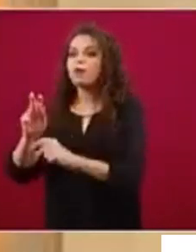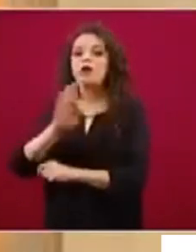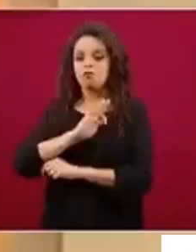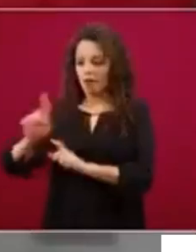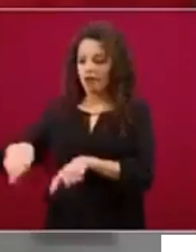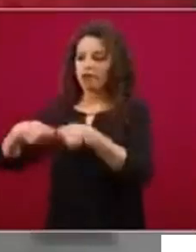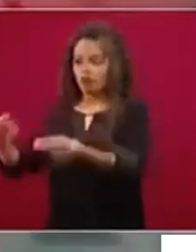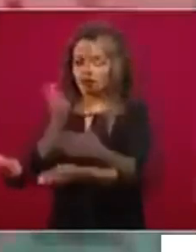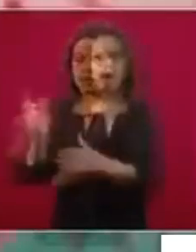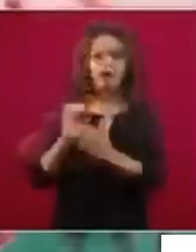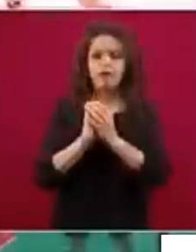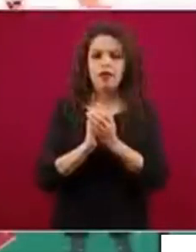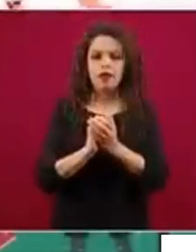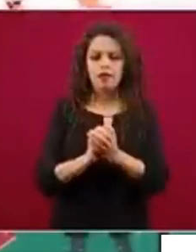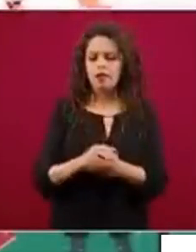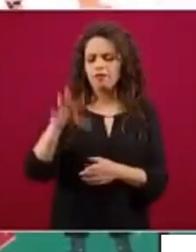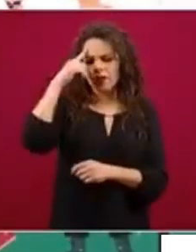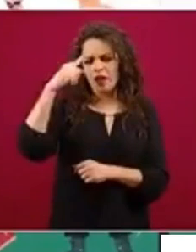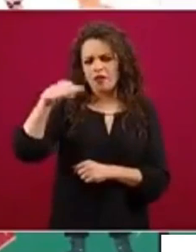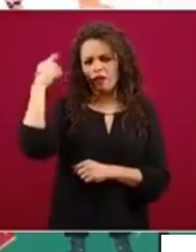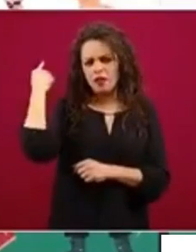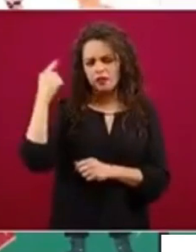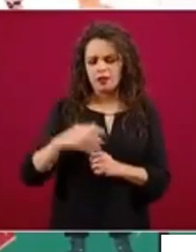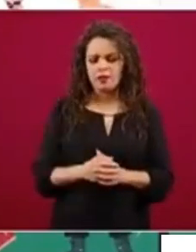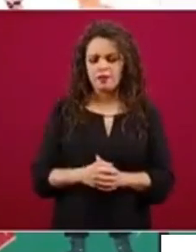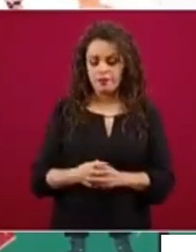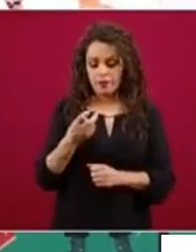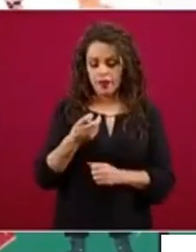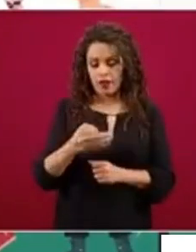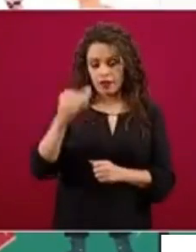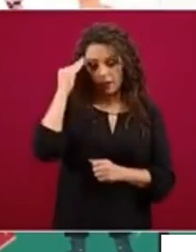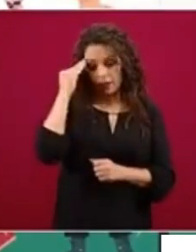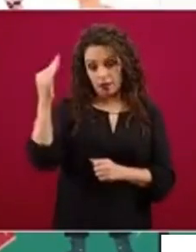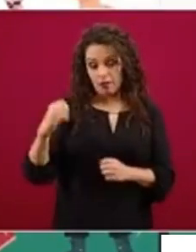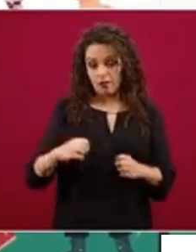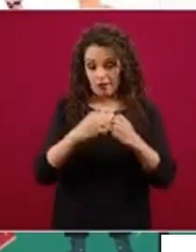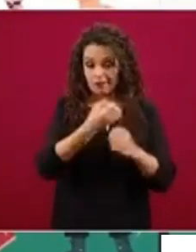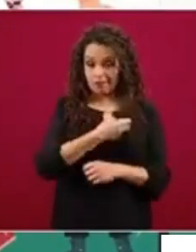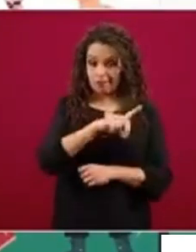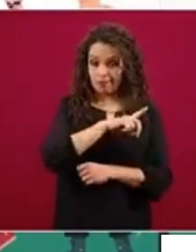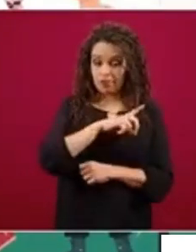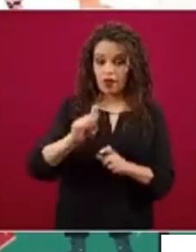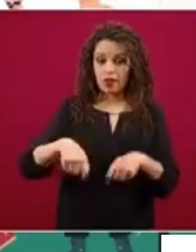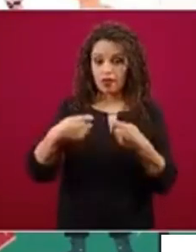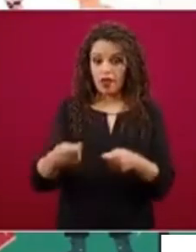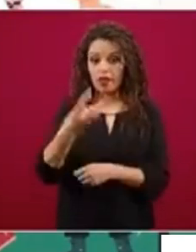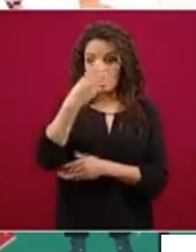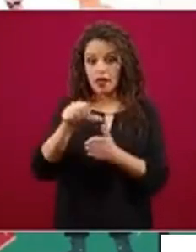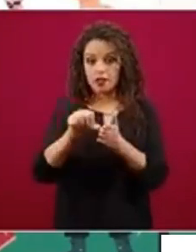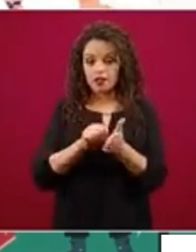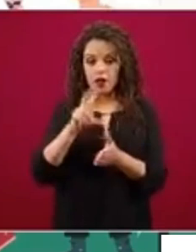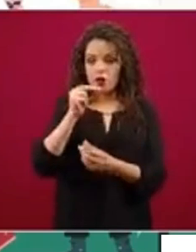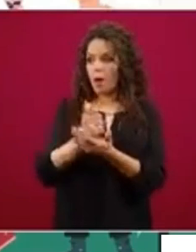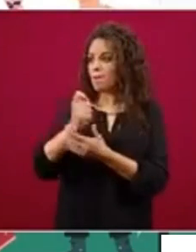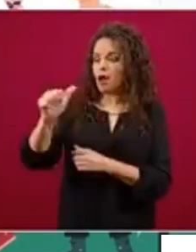país y con su propia generación. En este periodo de contingencia sanitaria, tienen 3 meses de gracia, entonces aquí esquematizamos,